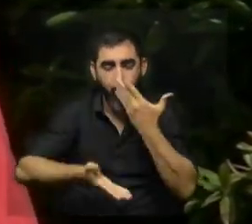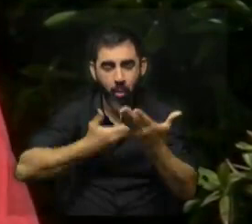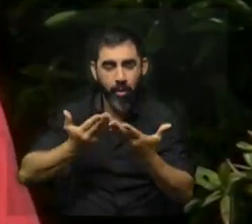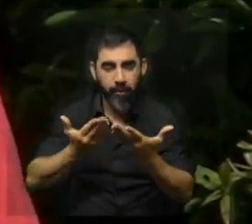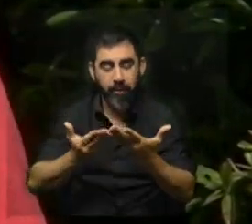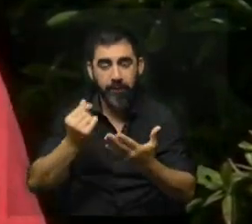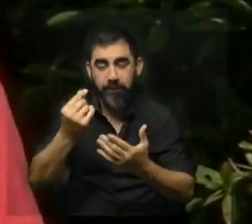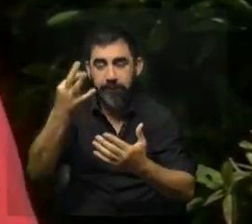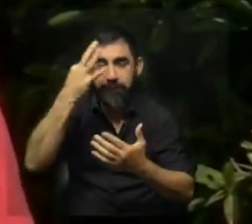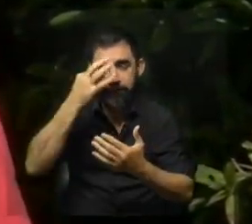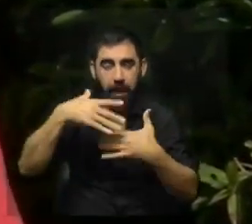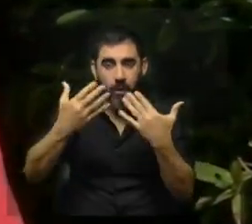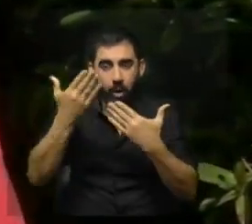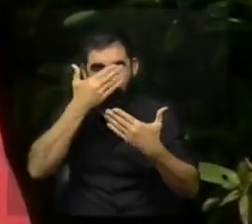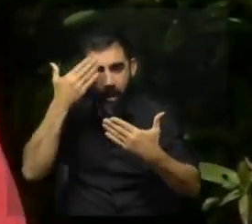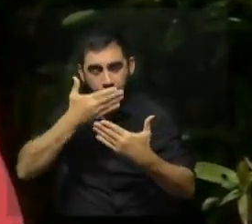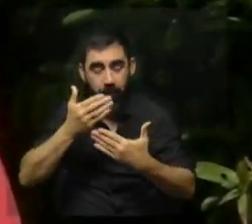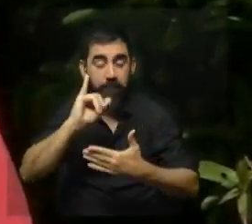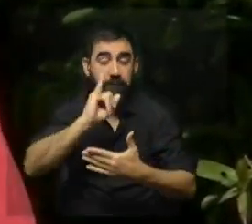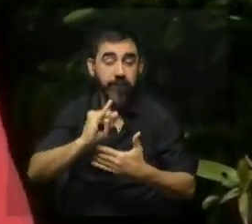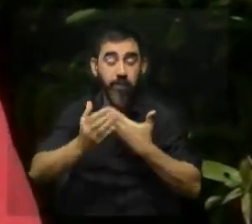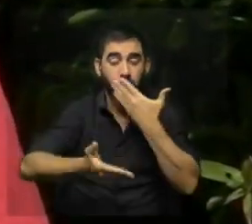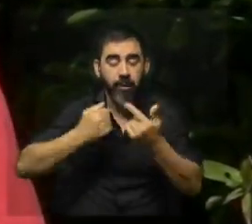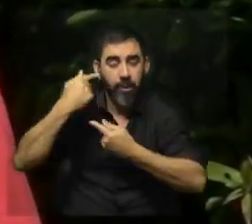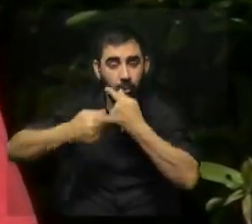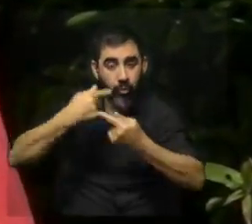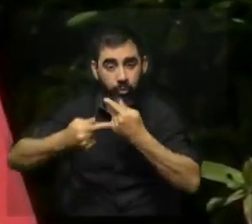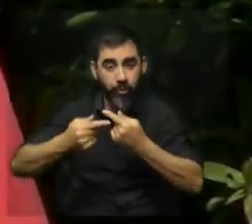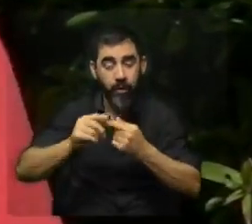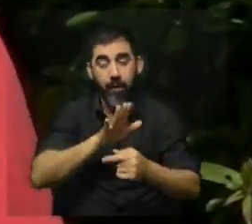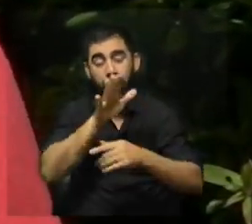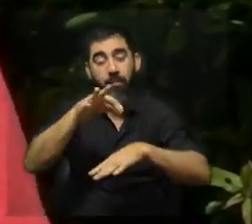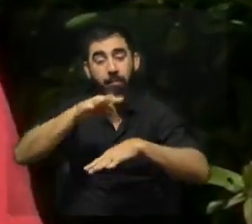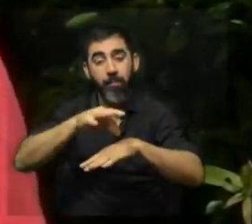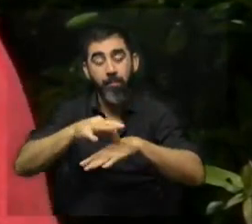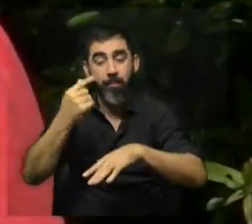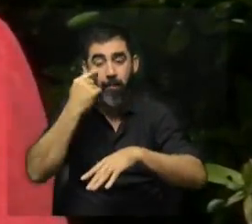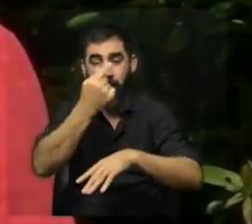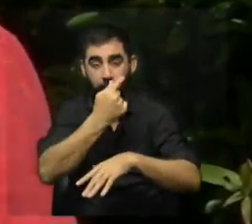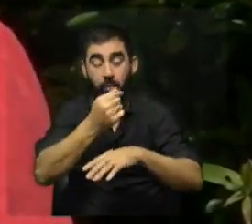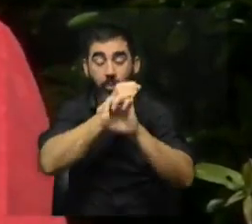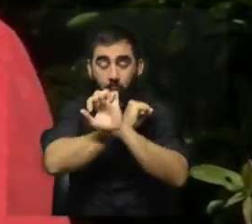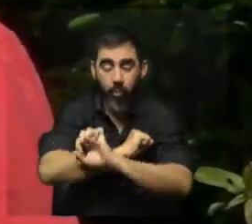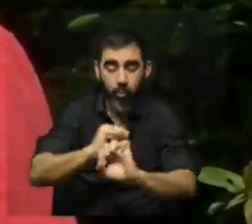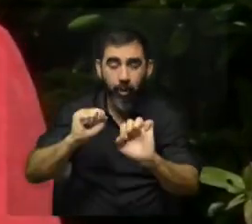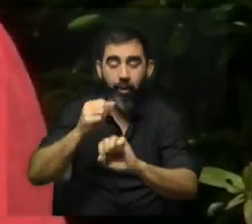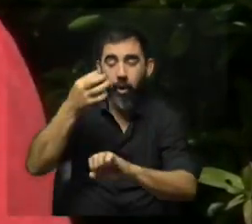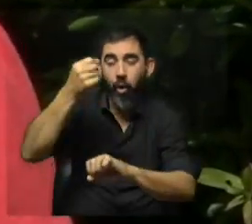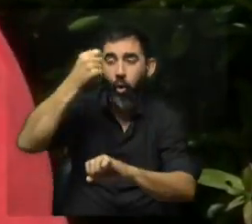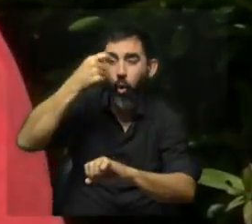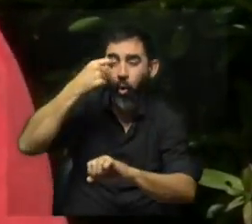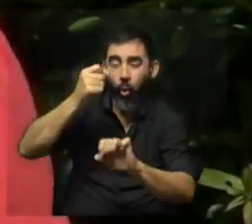si le entró una partícula y si la molestia persiste que vaya al oftalmólogo porque en realidad sí podemos dar alguna gota